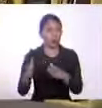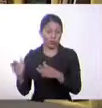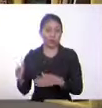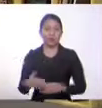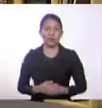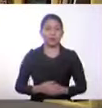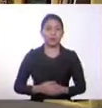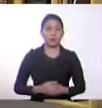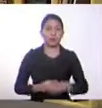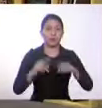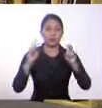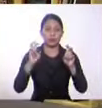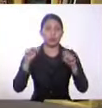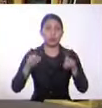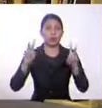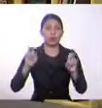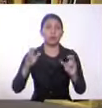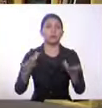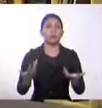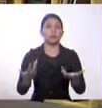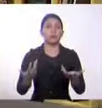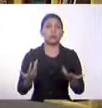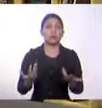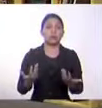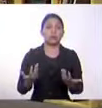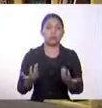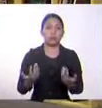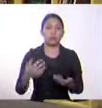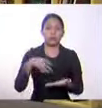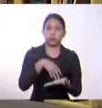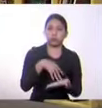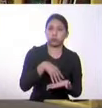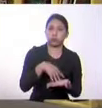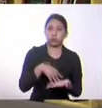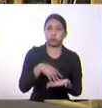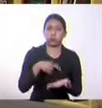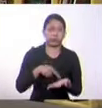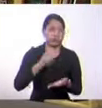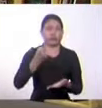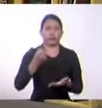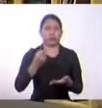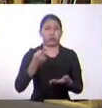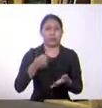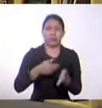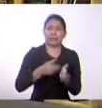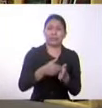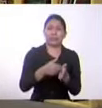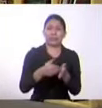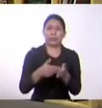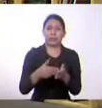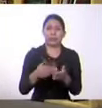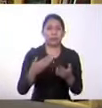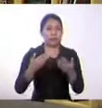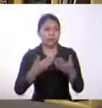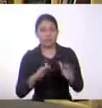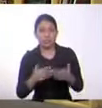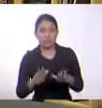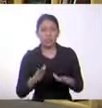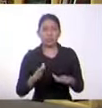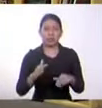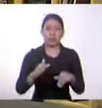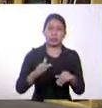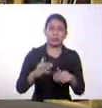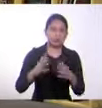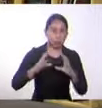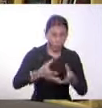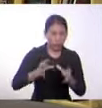vamos a estar hablando de este tema. Hemos venido hablando de los pueblos originarios, de etnias, de los derechos, en fin, vamos